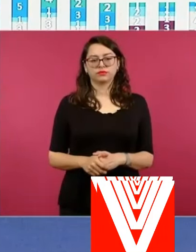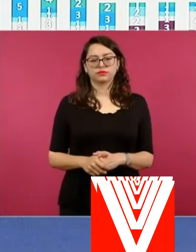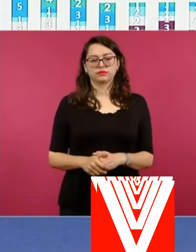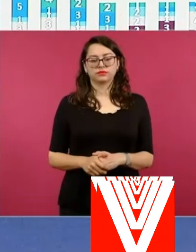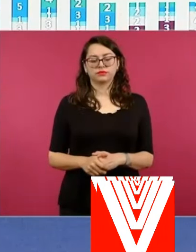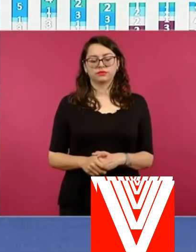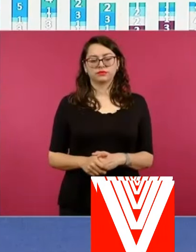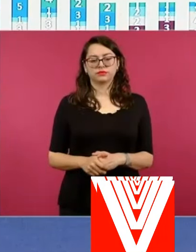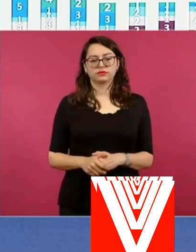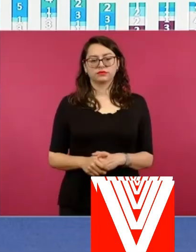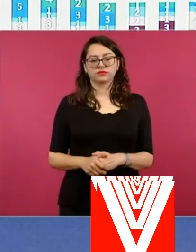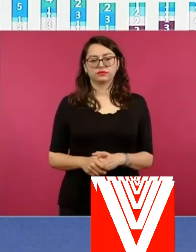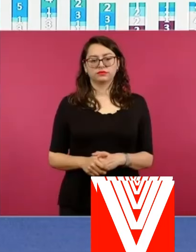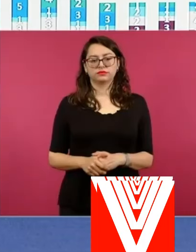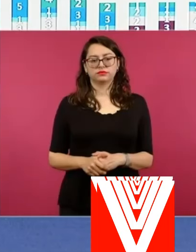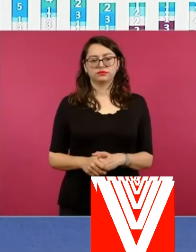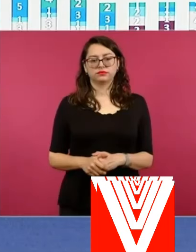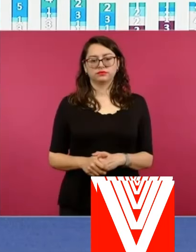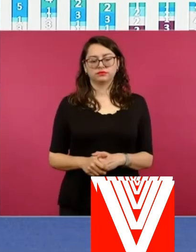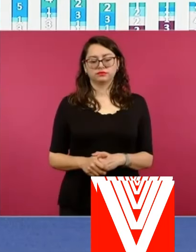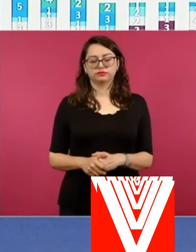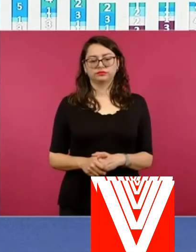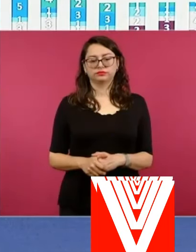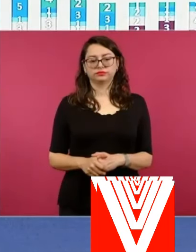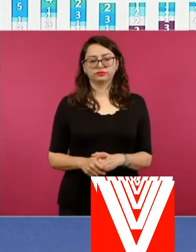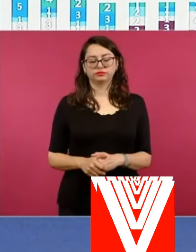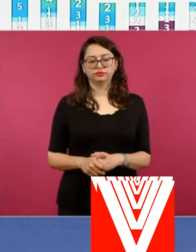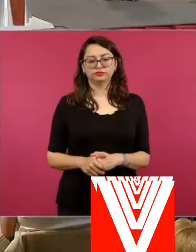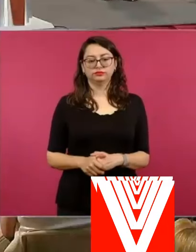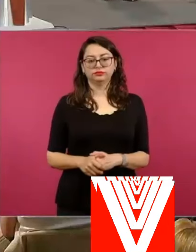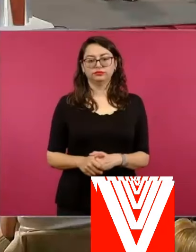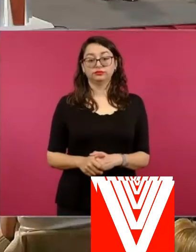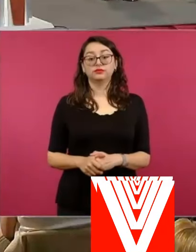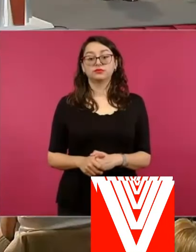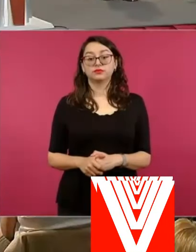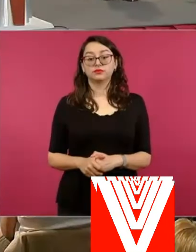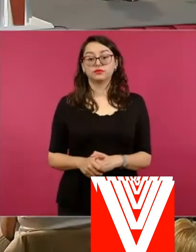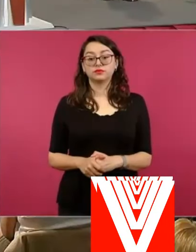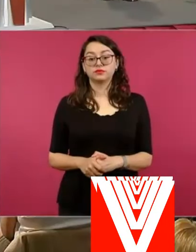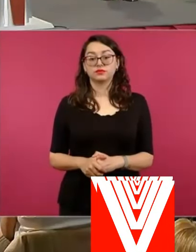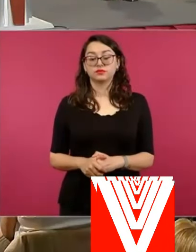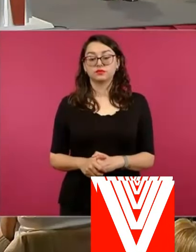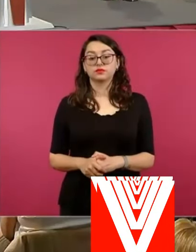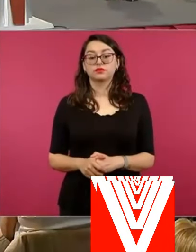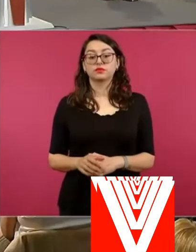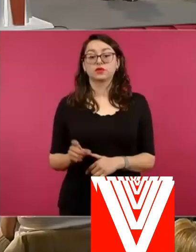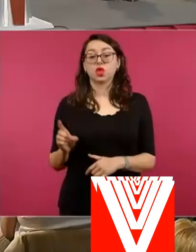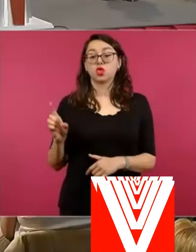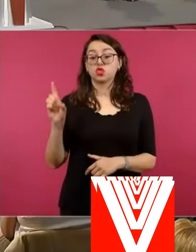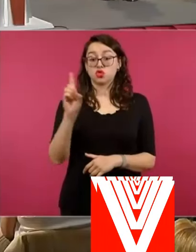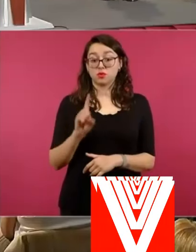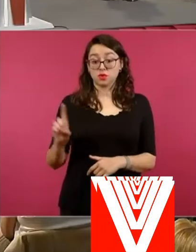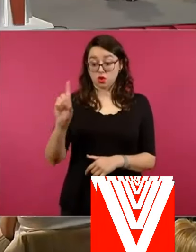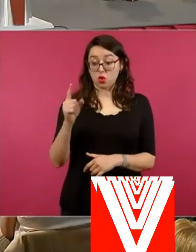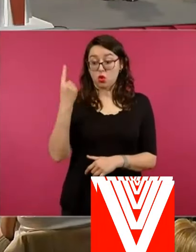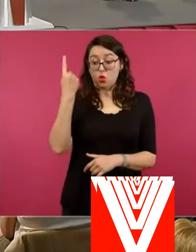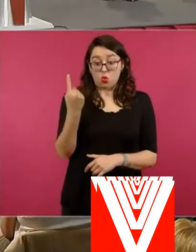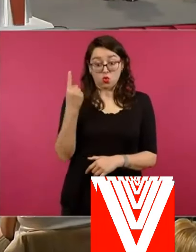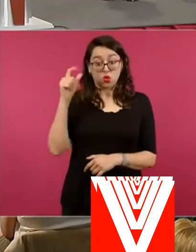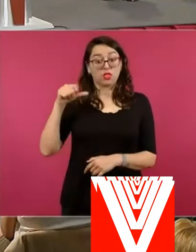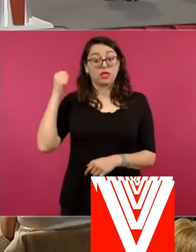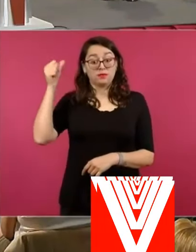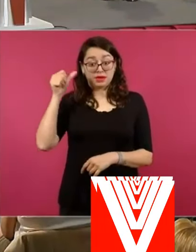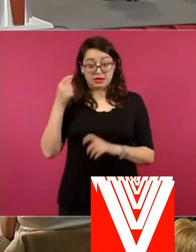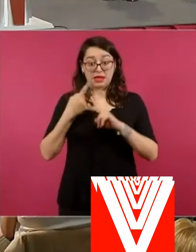La campaña inició el domingo. Sí. Sí, ¿verdad? Domingo primero de abril. Domingo.